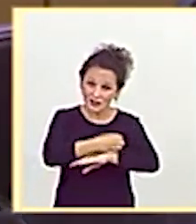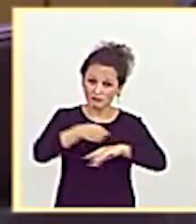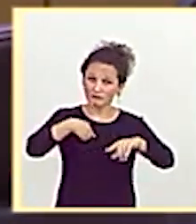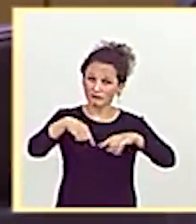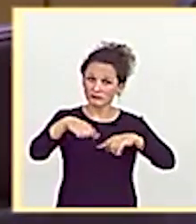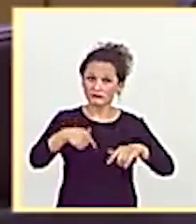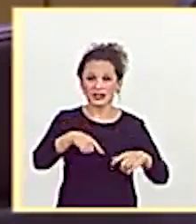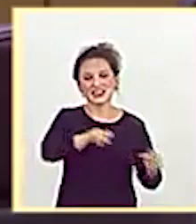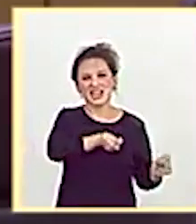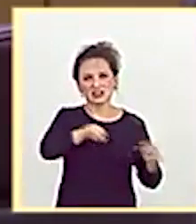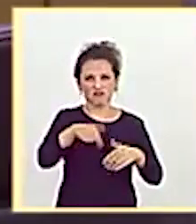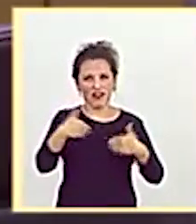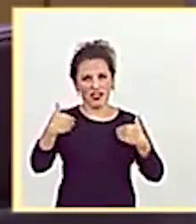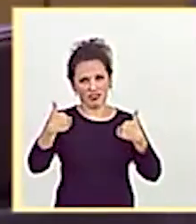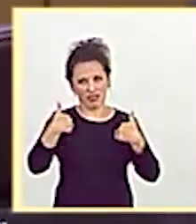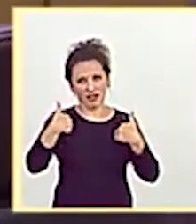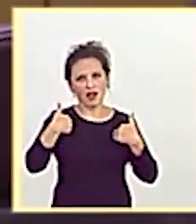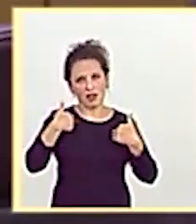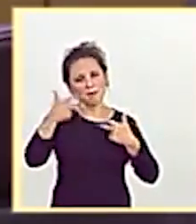Muchas gracias.